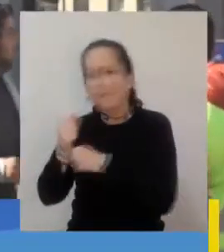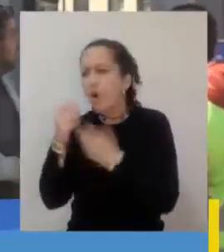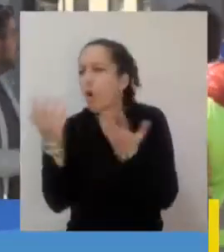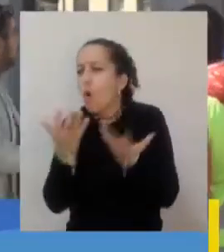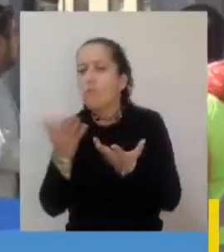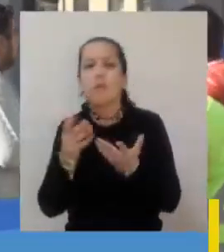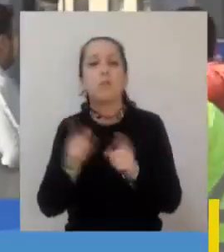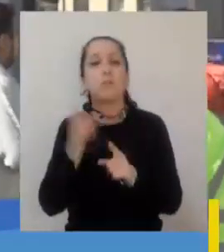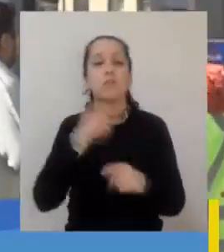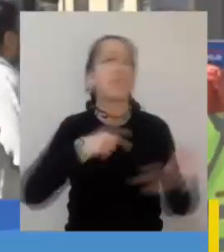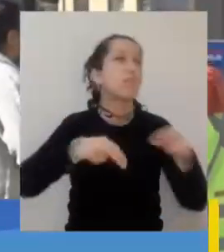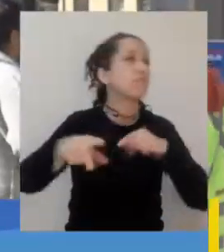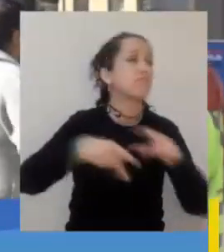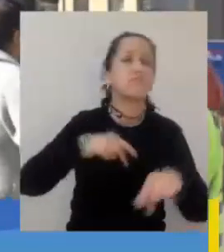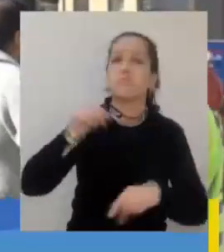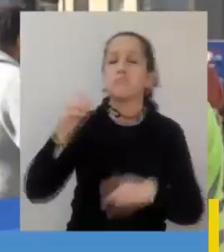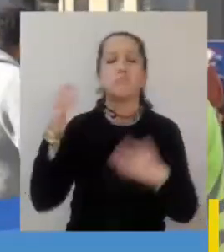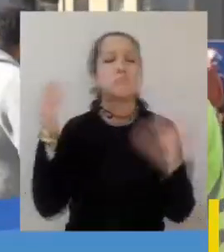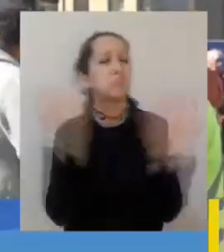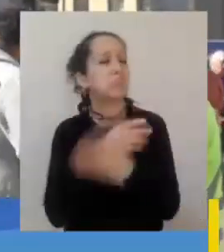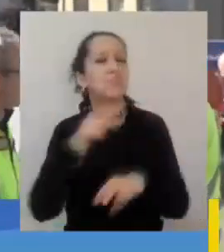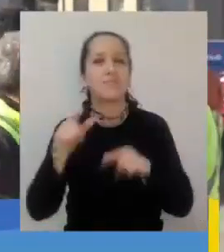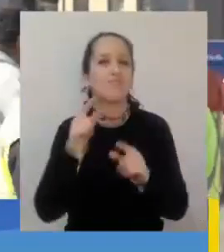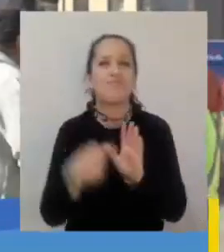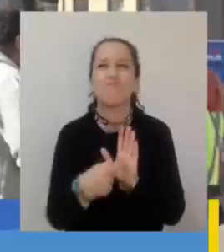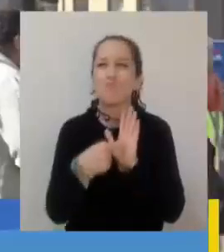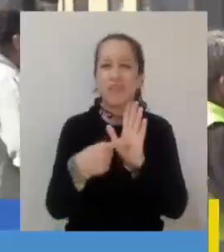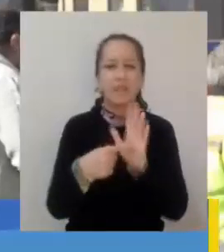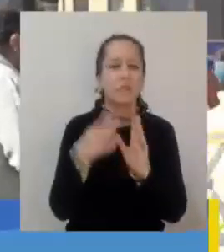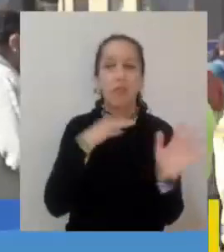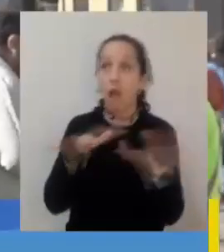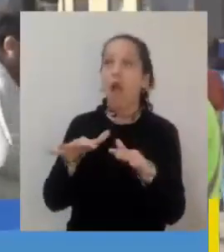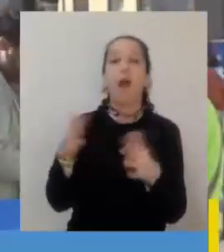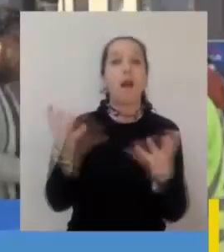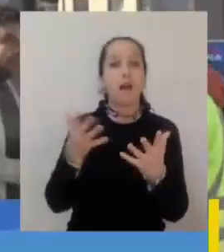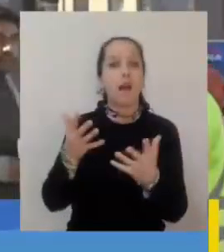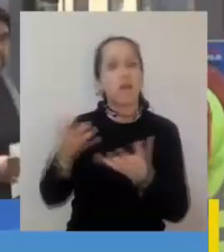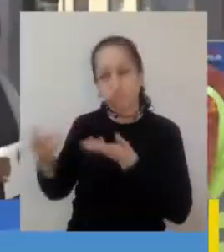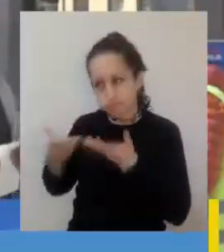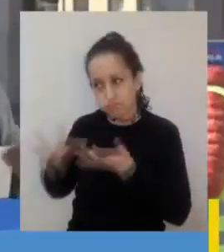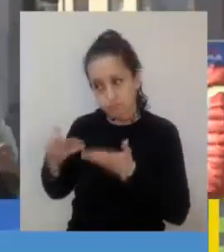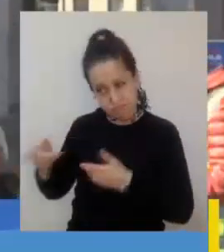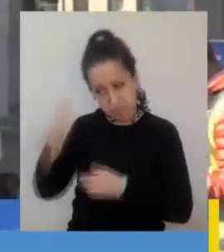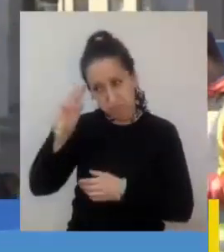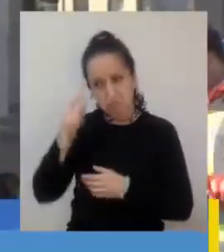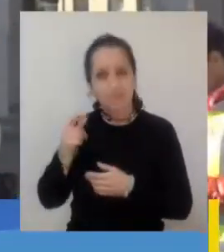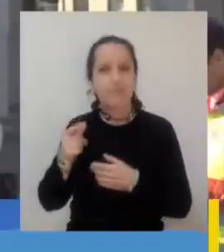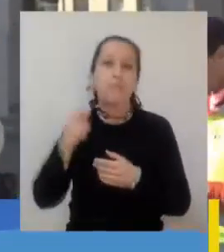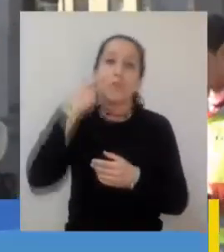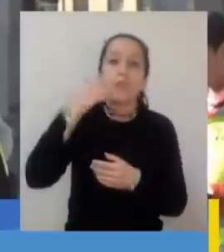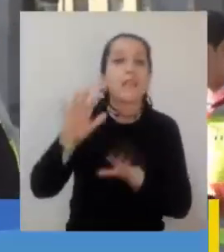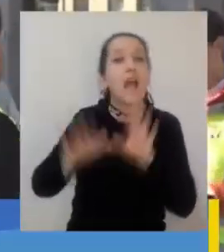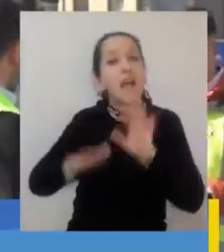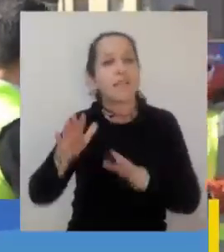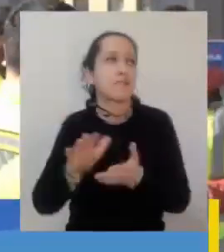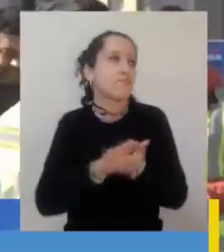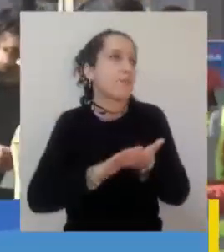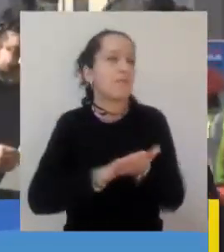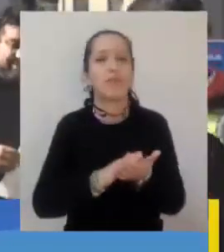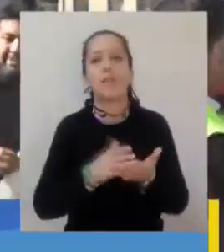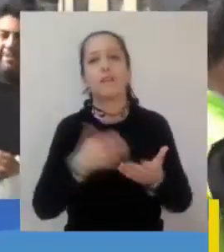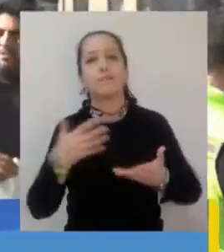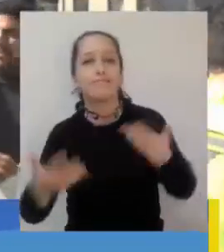manera distinta a las personas. Nosotros lo escuchamos a ellos y ellos nos comentan que a través de intervención urbana a través